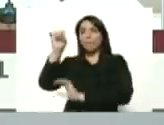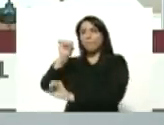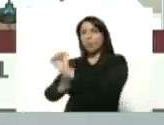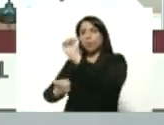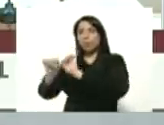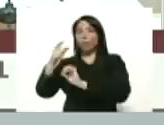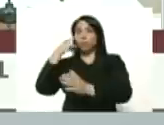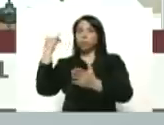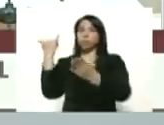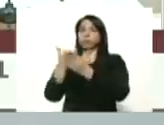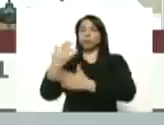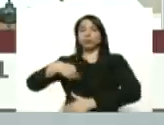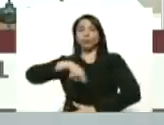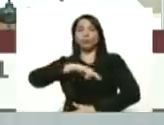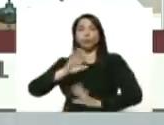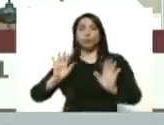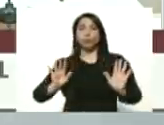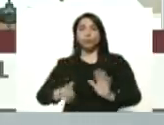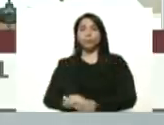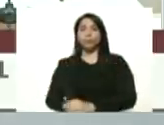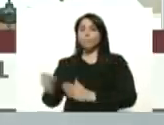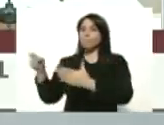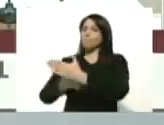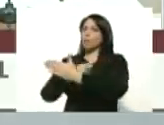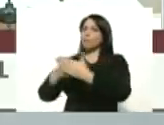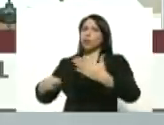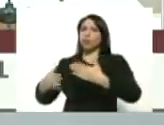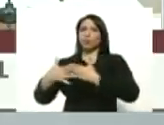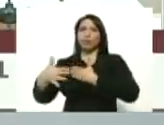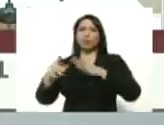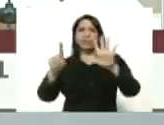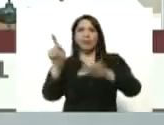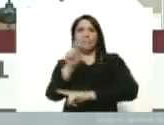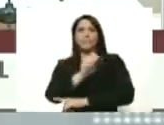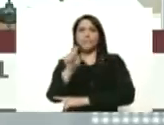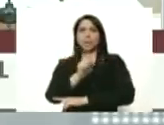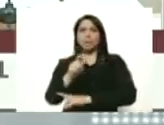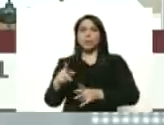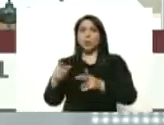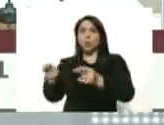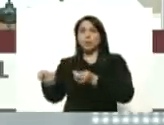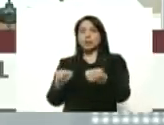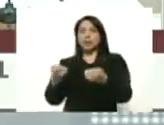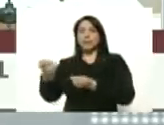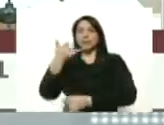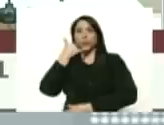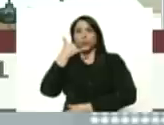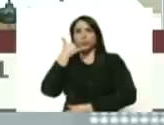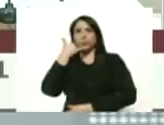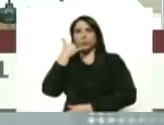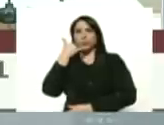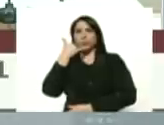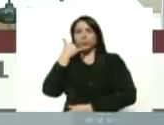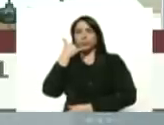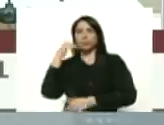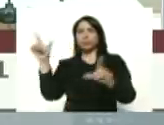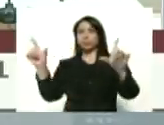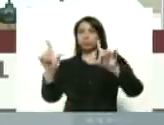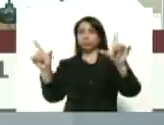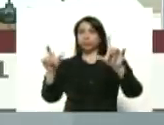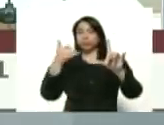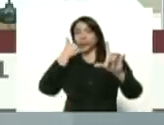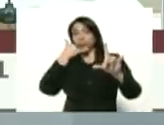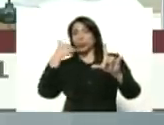fíjense ustedes nosotros prohibimos durante seis meses el corte del servicio de telecomunicaciones cables televisoras